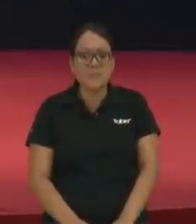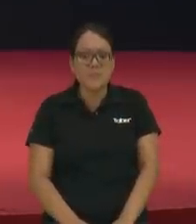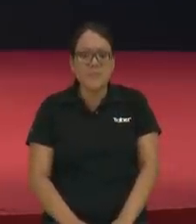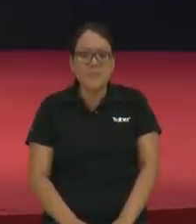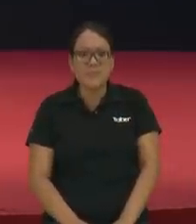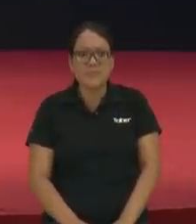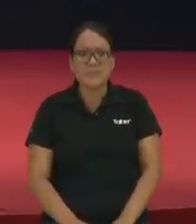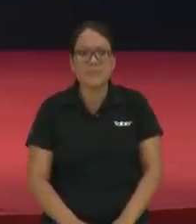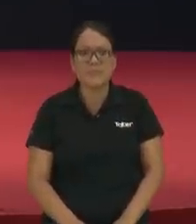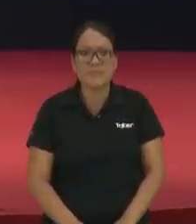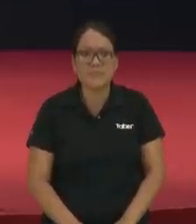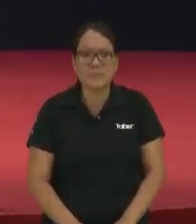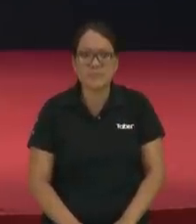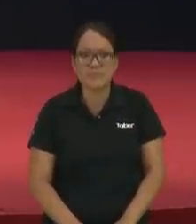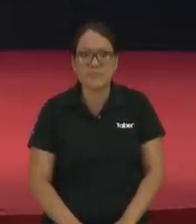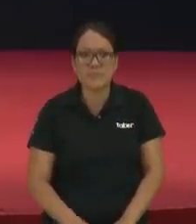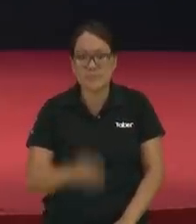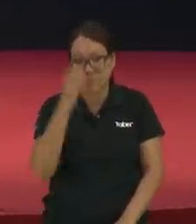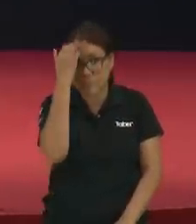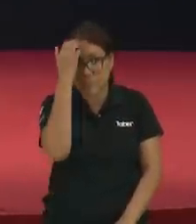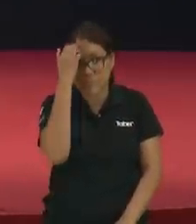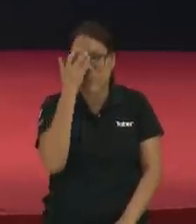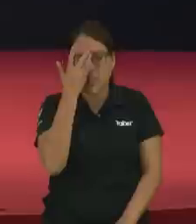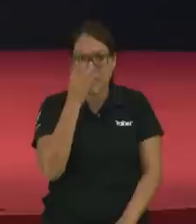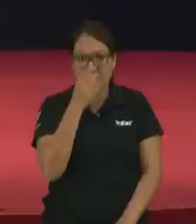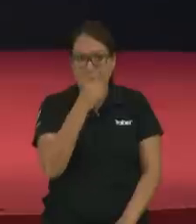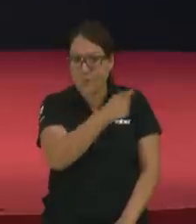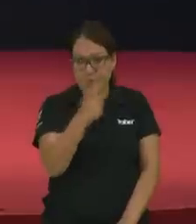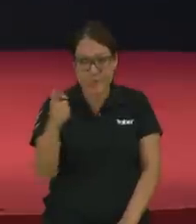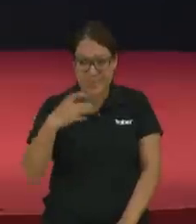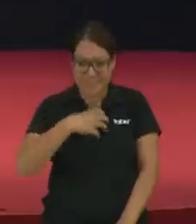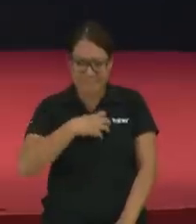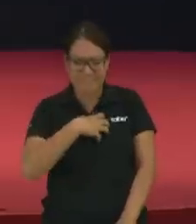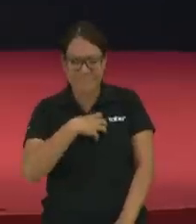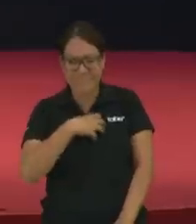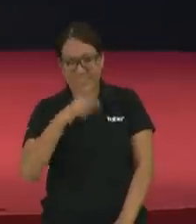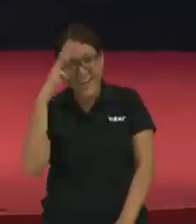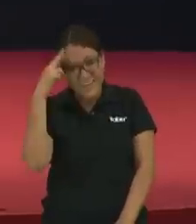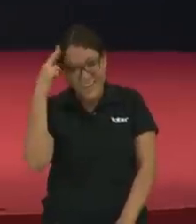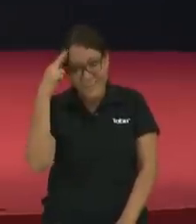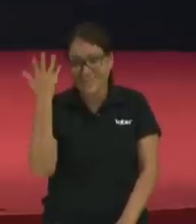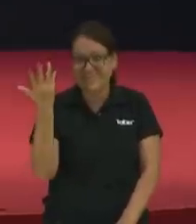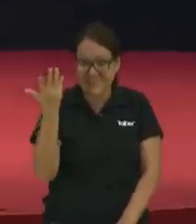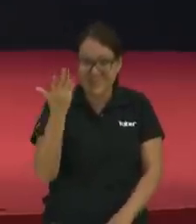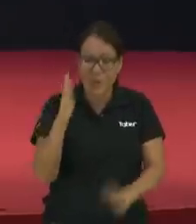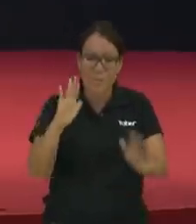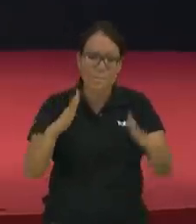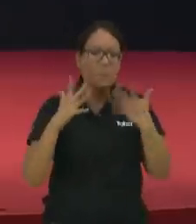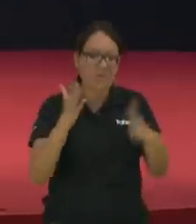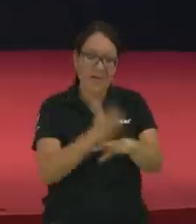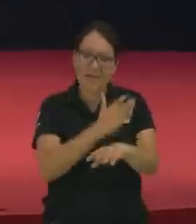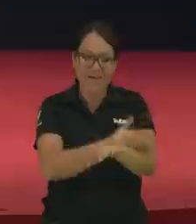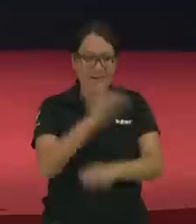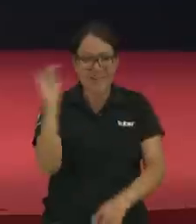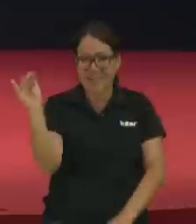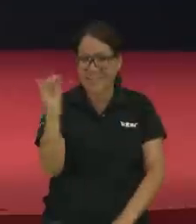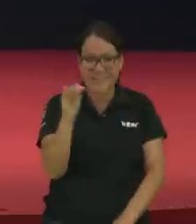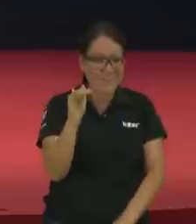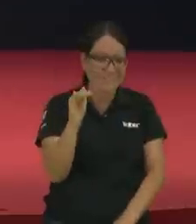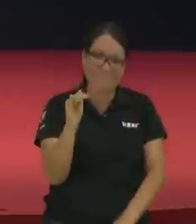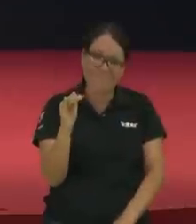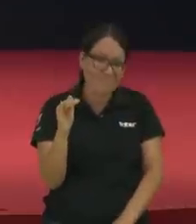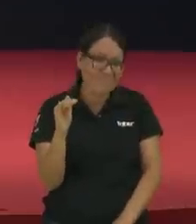y por qué cae la iglesia y porque usted tiene razón de enojarse con nosotros tiene todita la razón porque nadie lo instruyó nadie le dijo